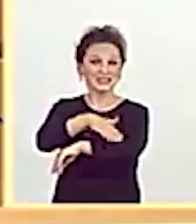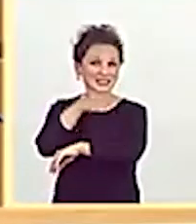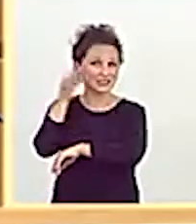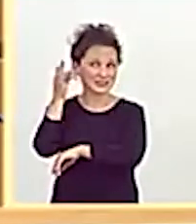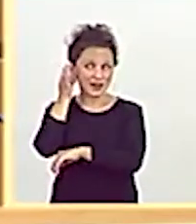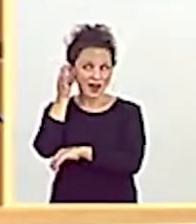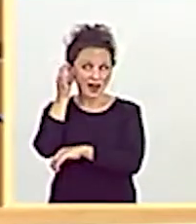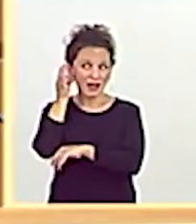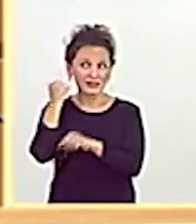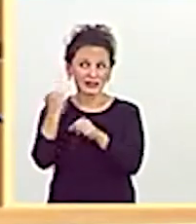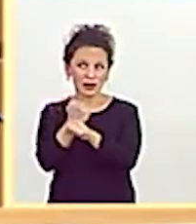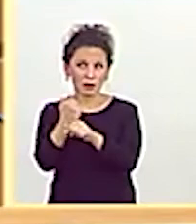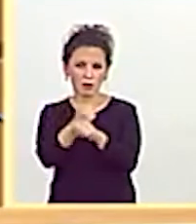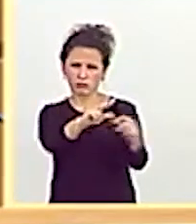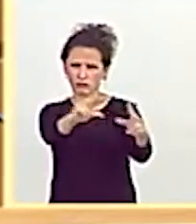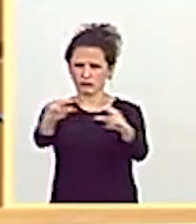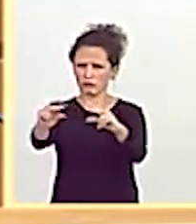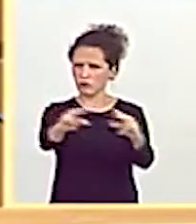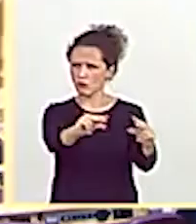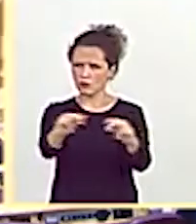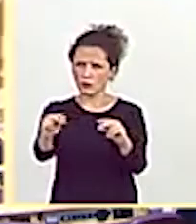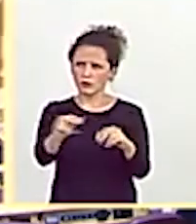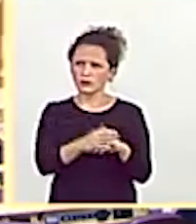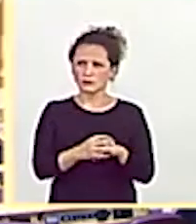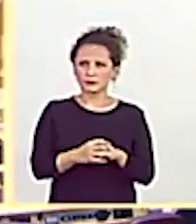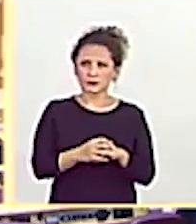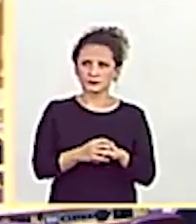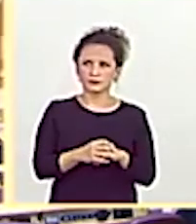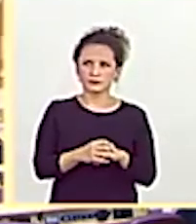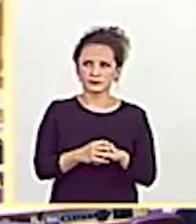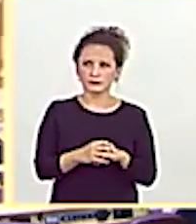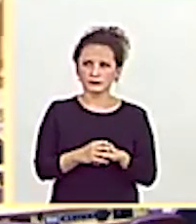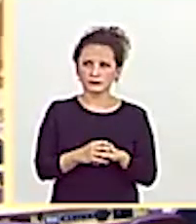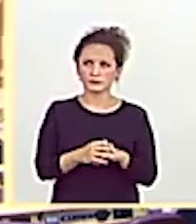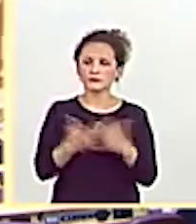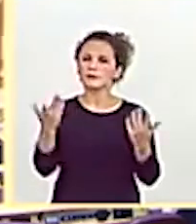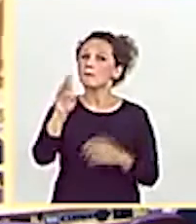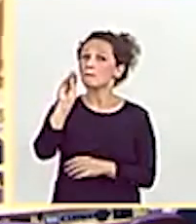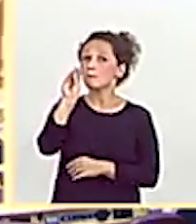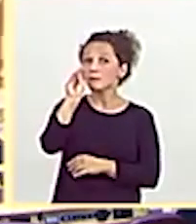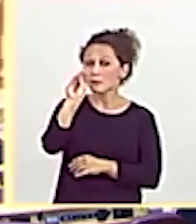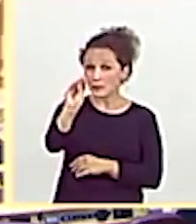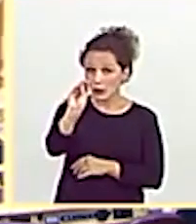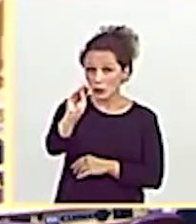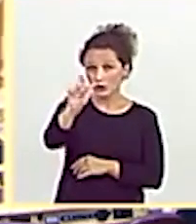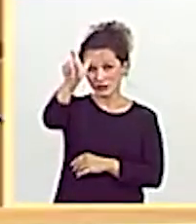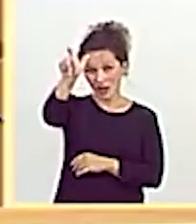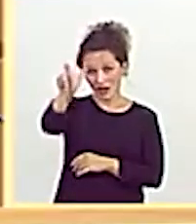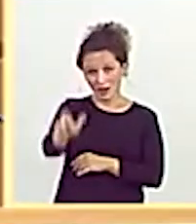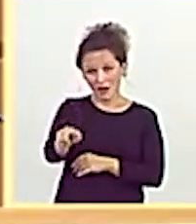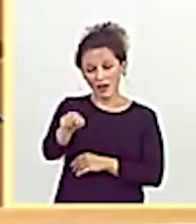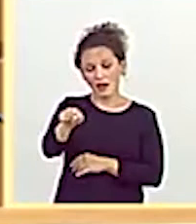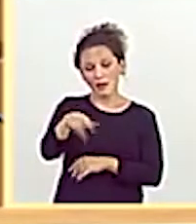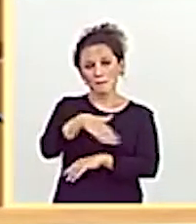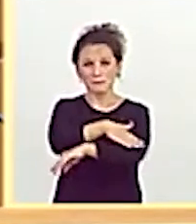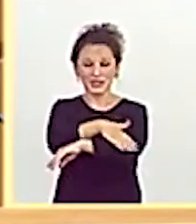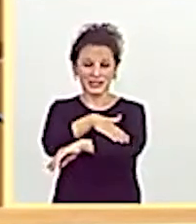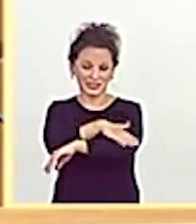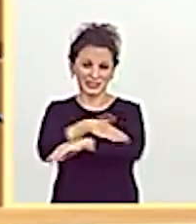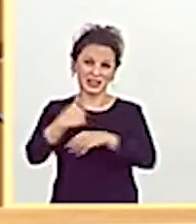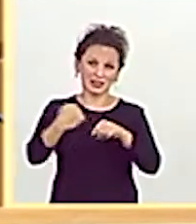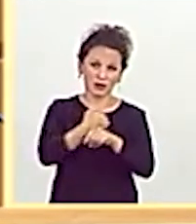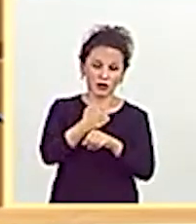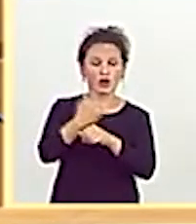y Economía Social.